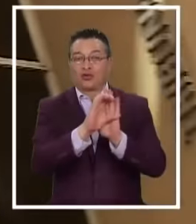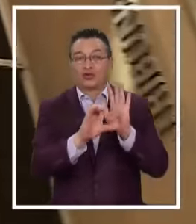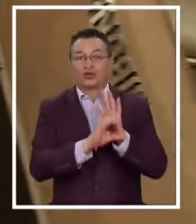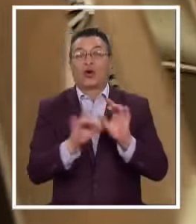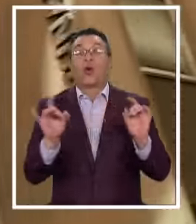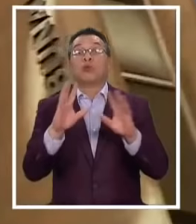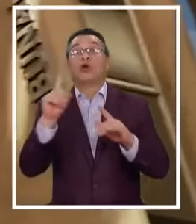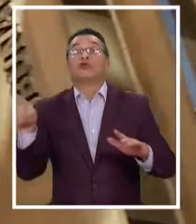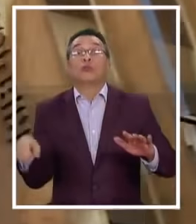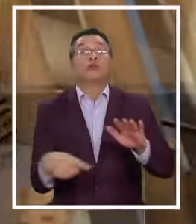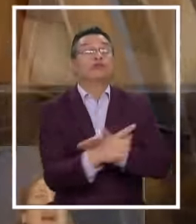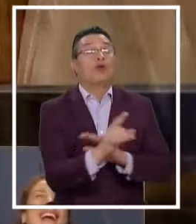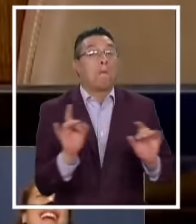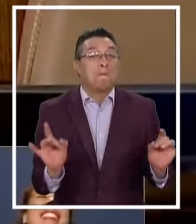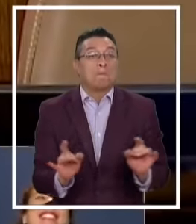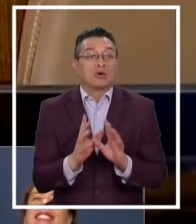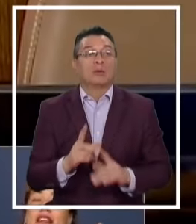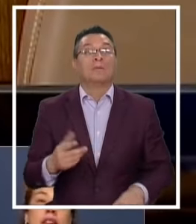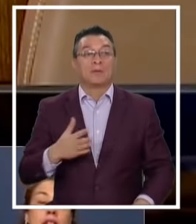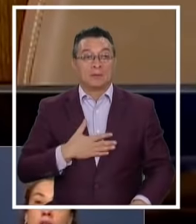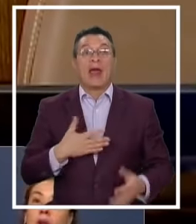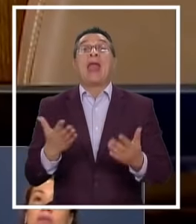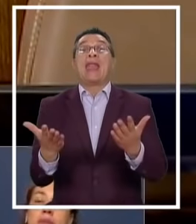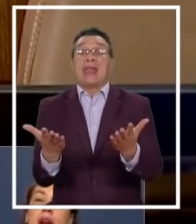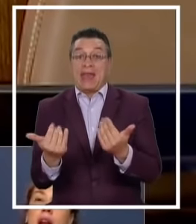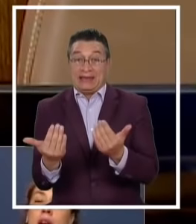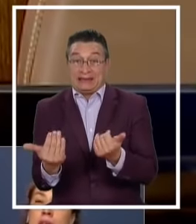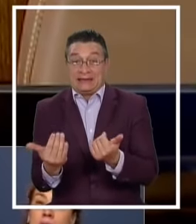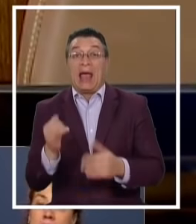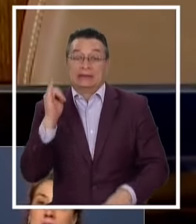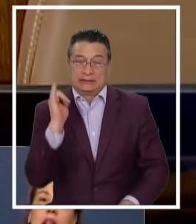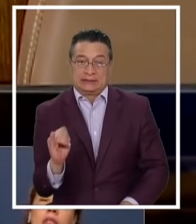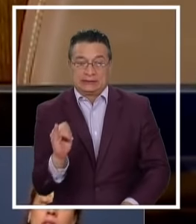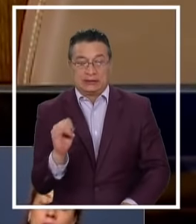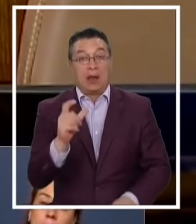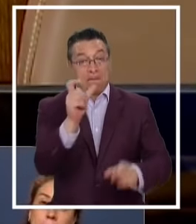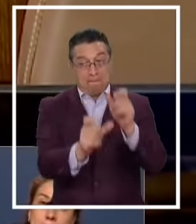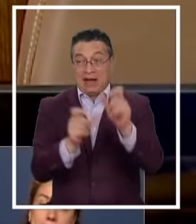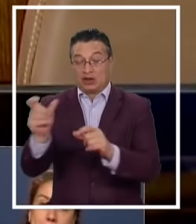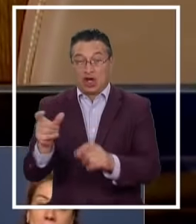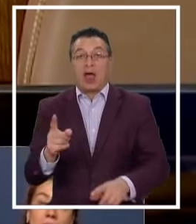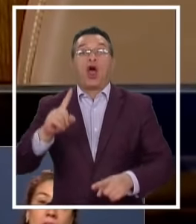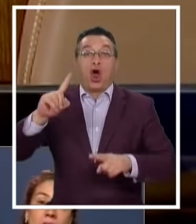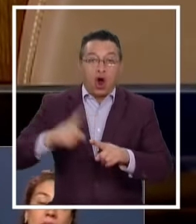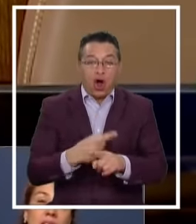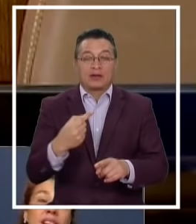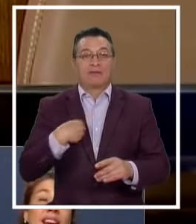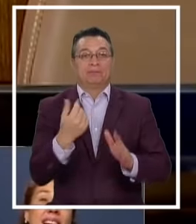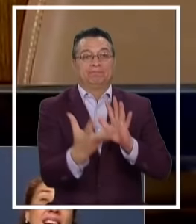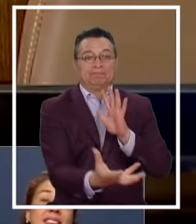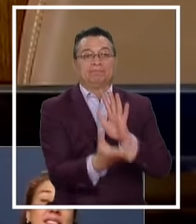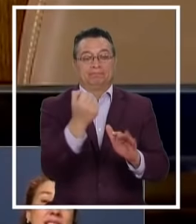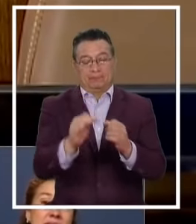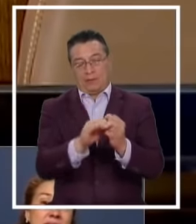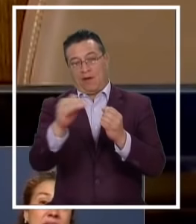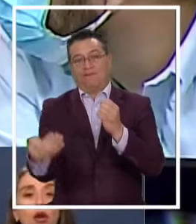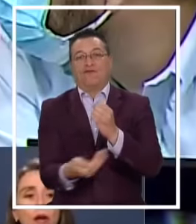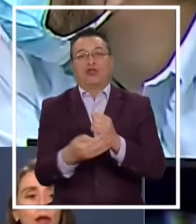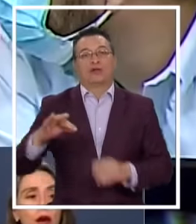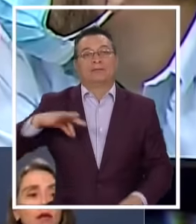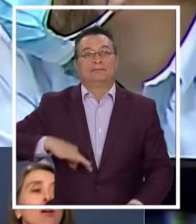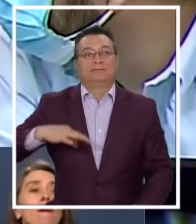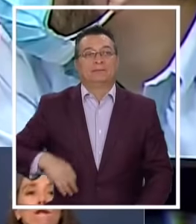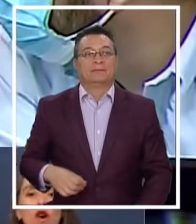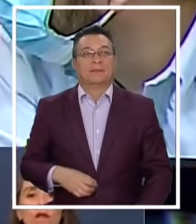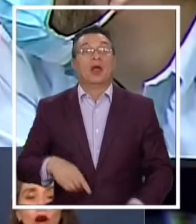a esa instancia Es por necesidad que nuevamente la gente tenga que recurrir a los fondos de pensiones